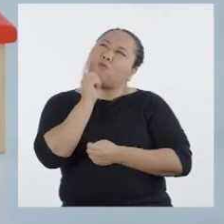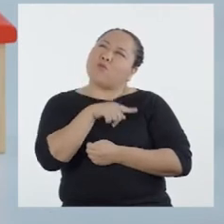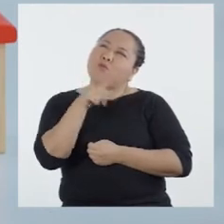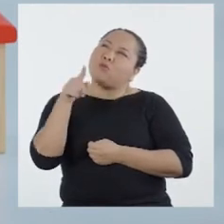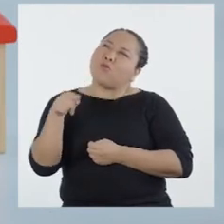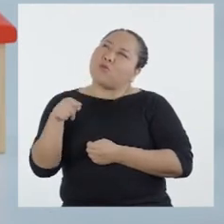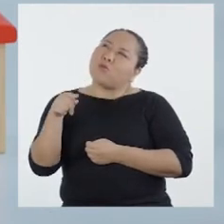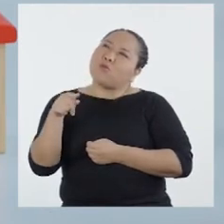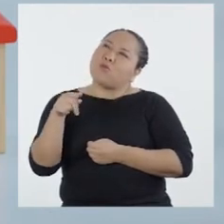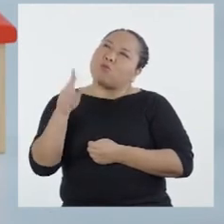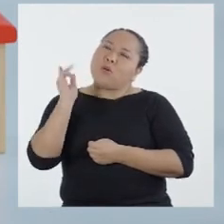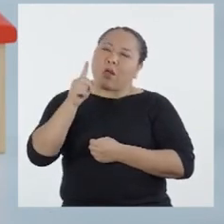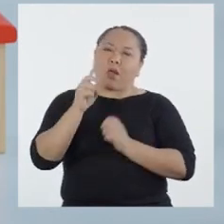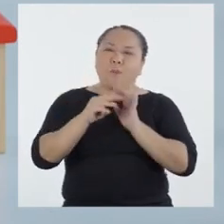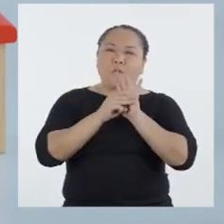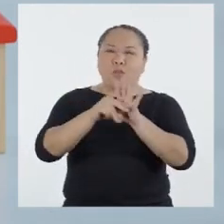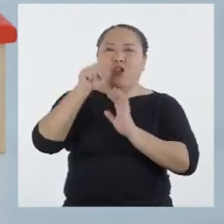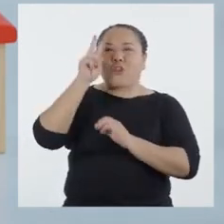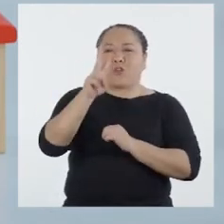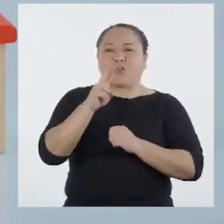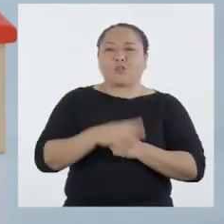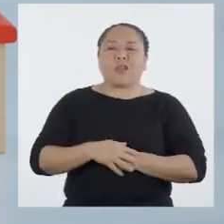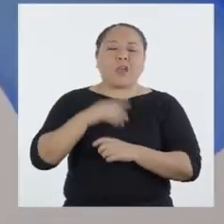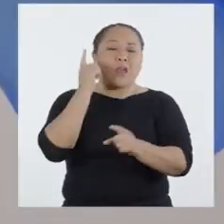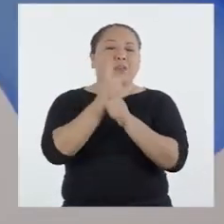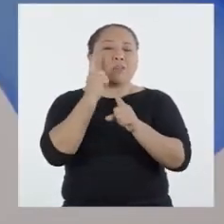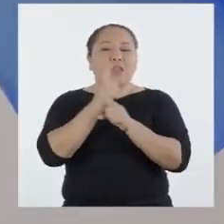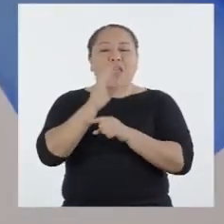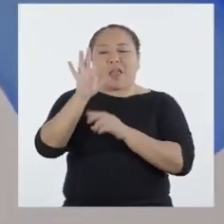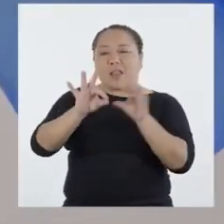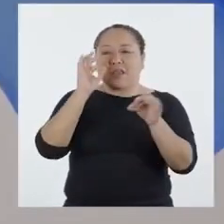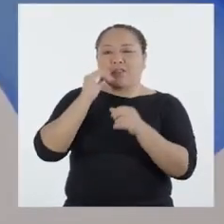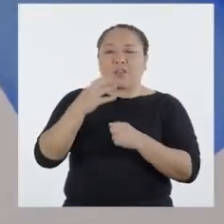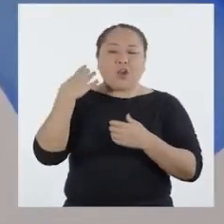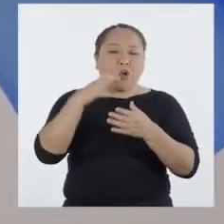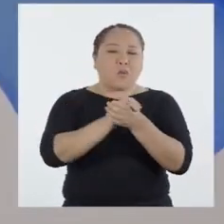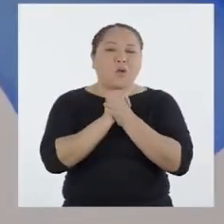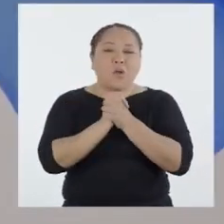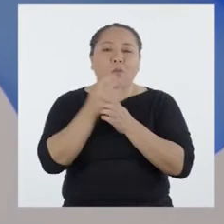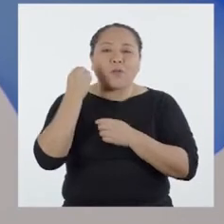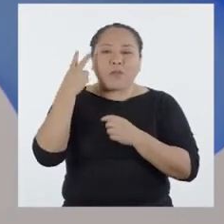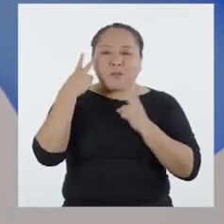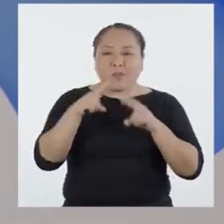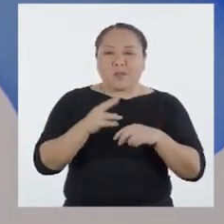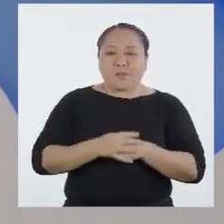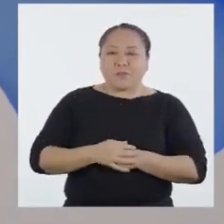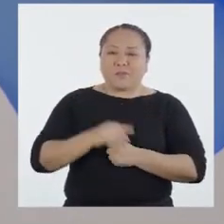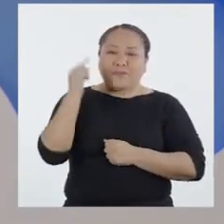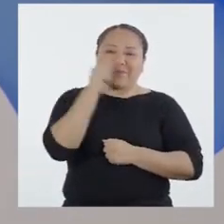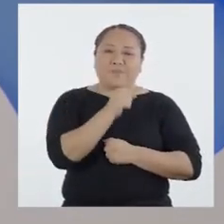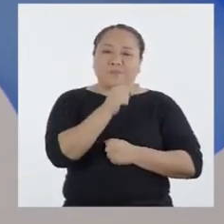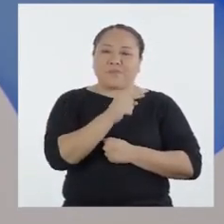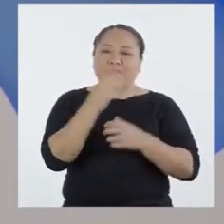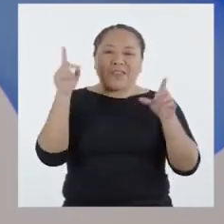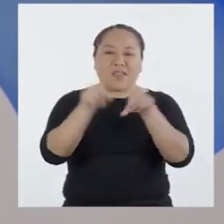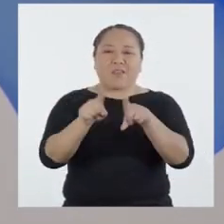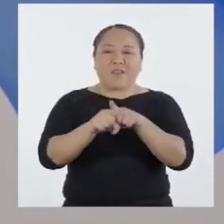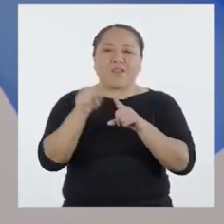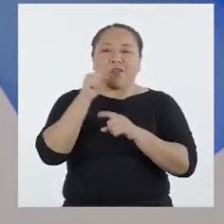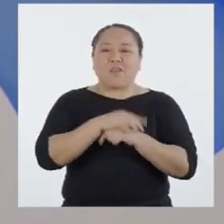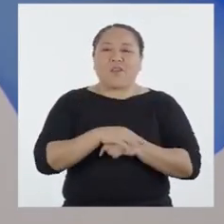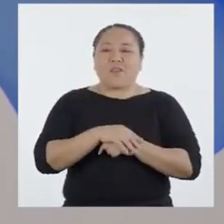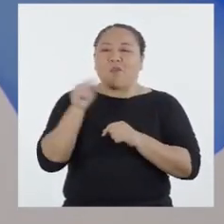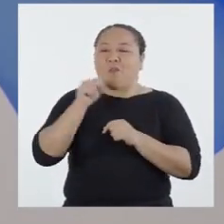optar por el modelo 2. ¡Excelente elección, compañero! Porque mira, justo aquí